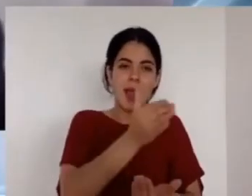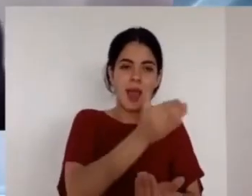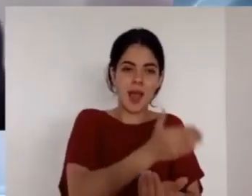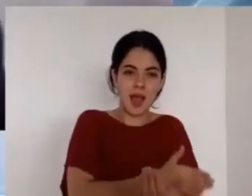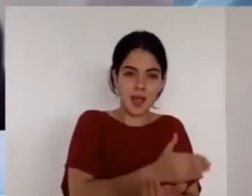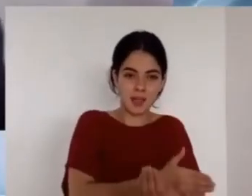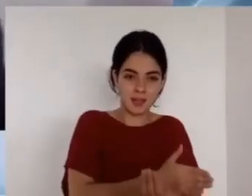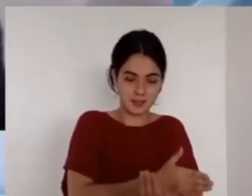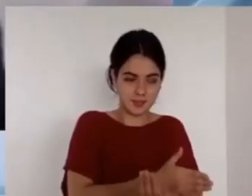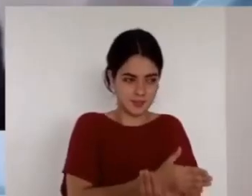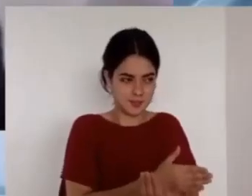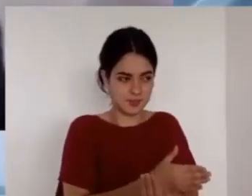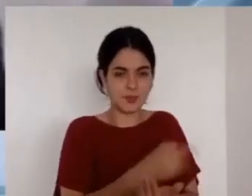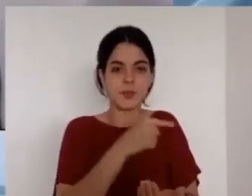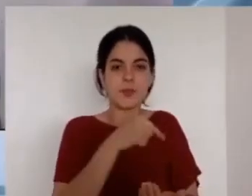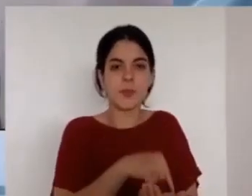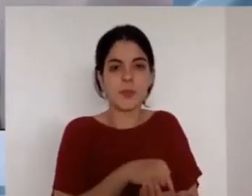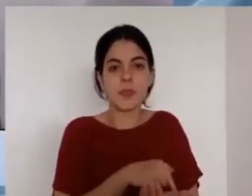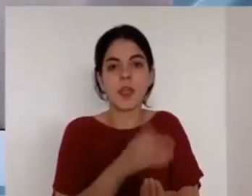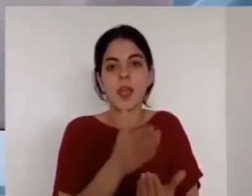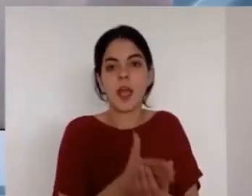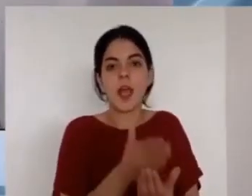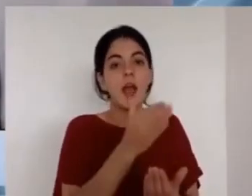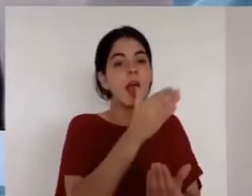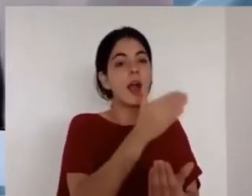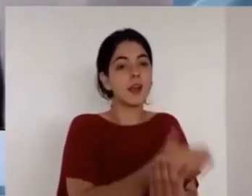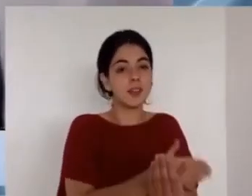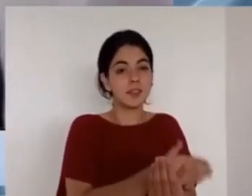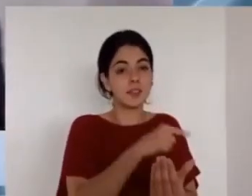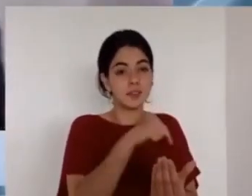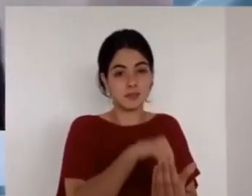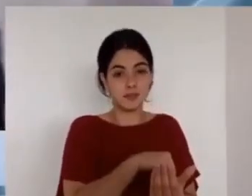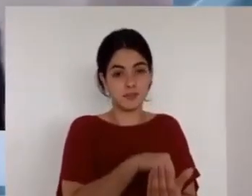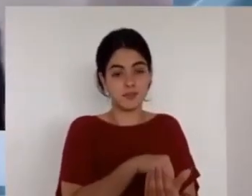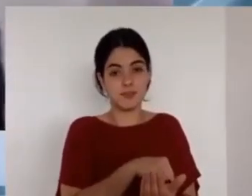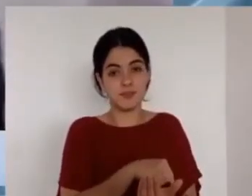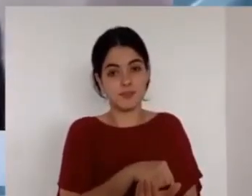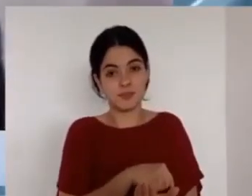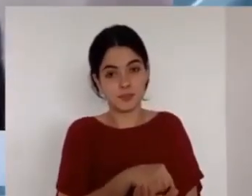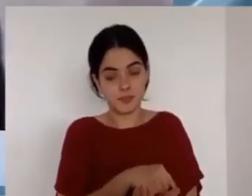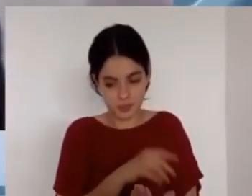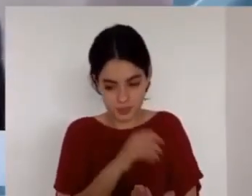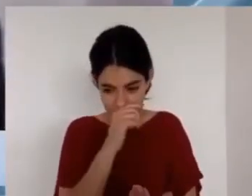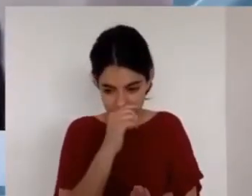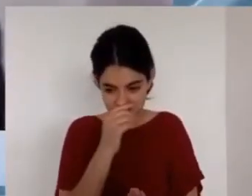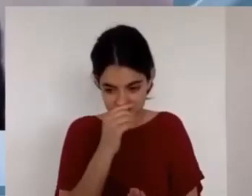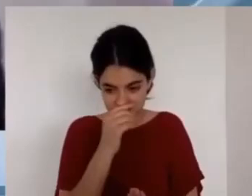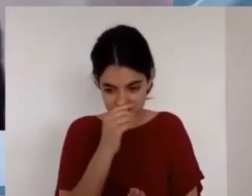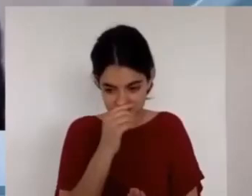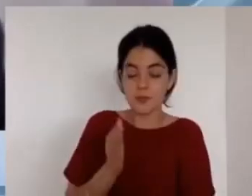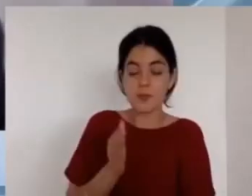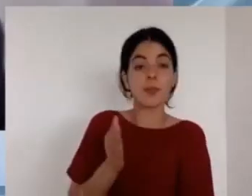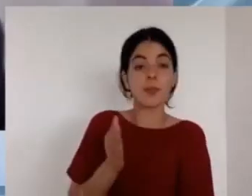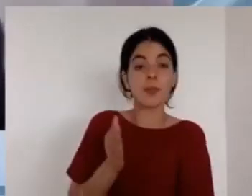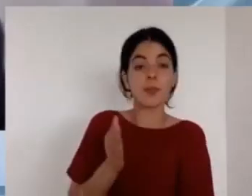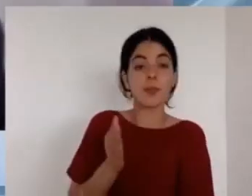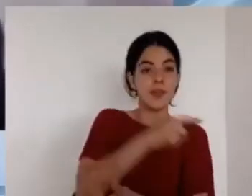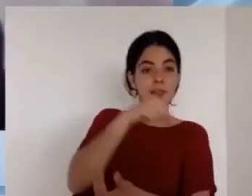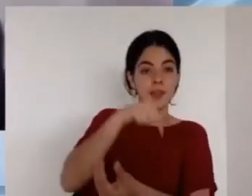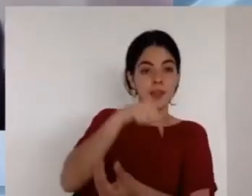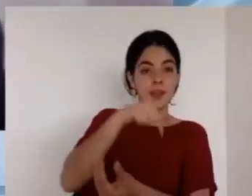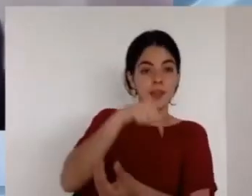las características del que está del otro lado del calvario es decir nosotros tiene que ver con